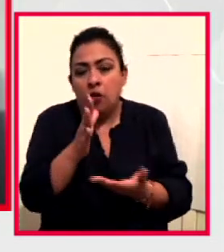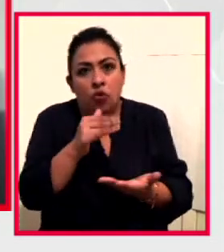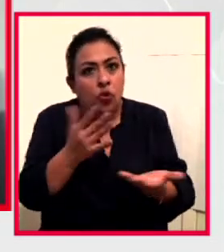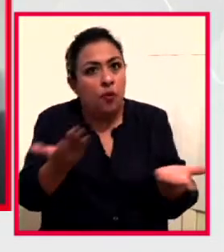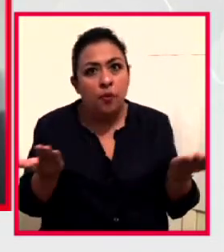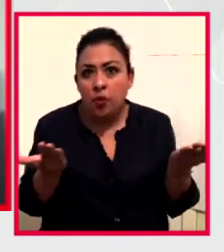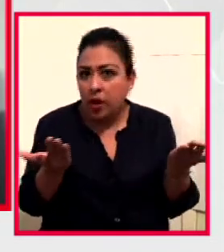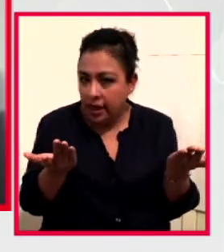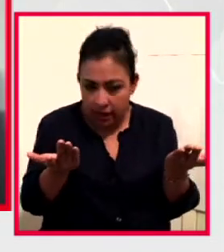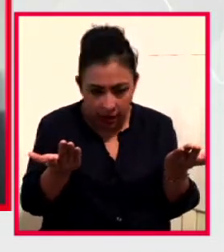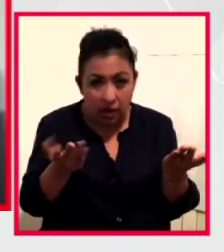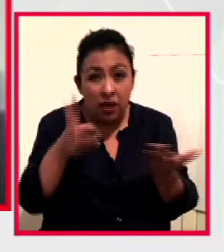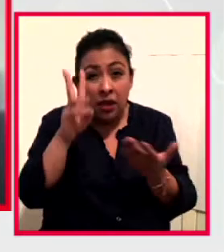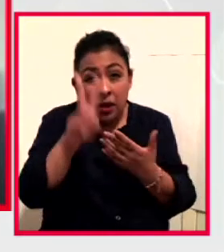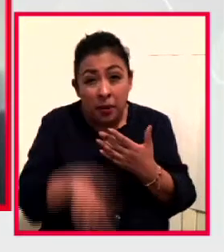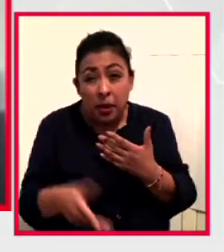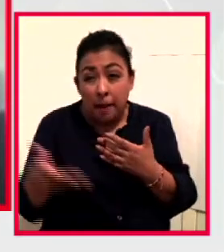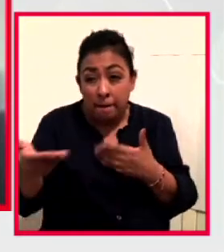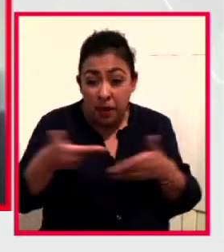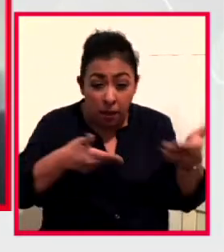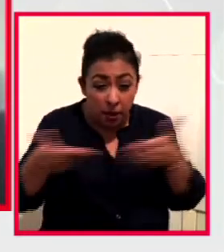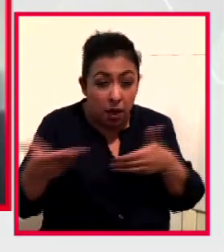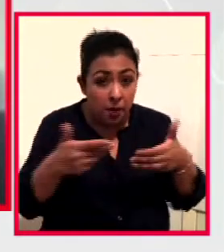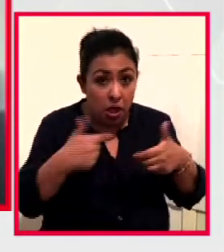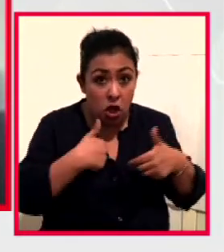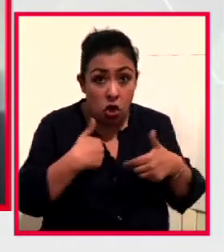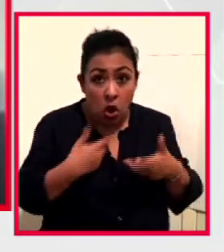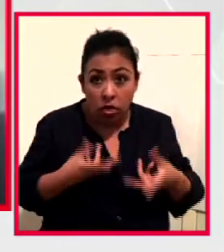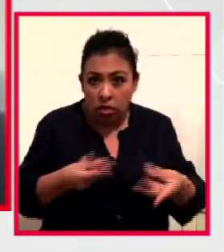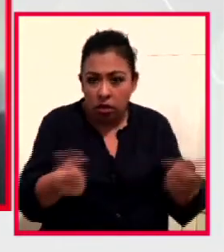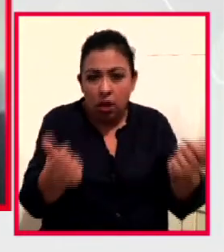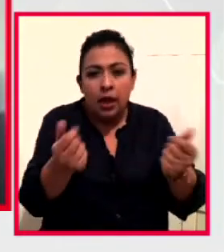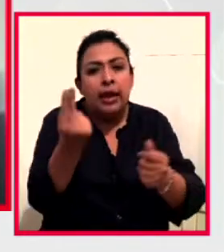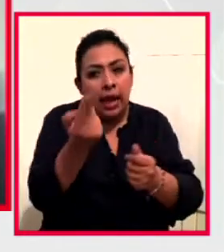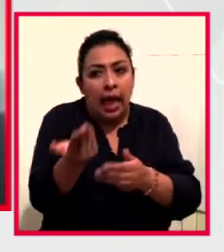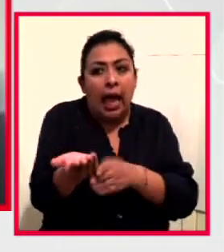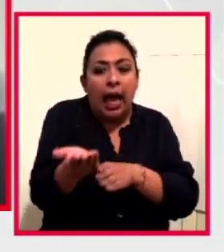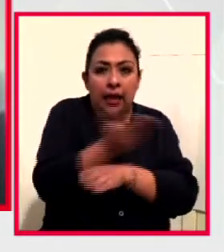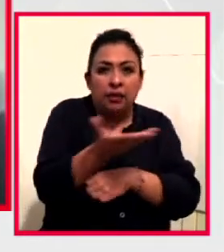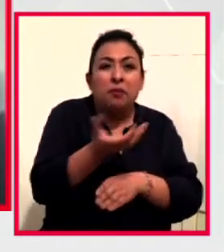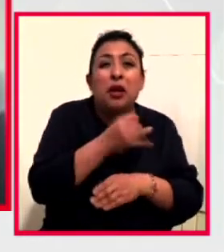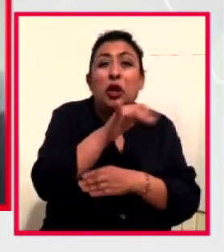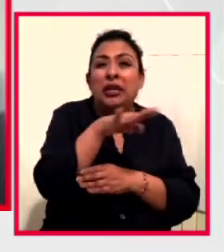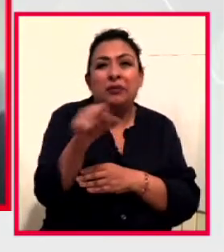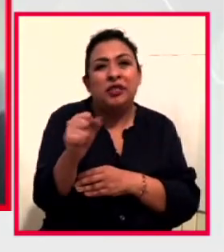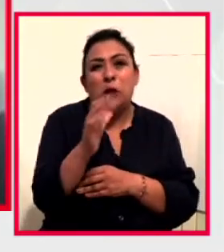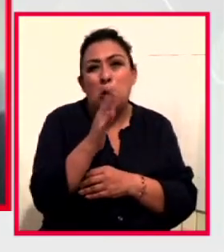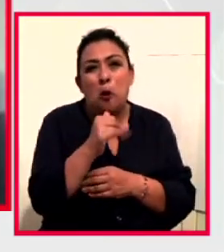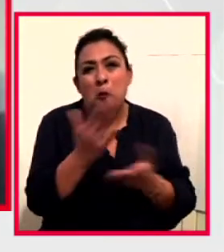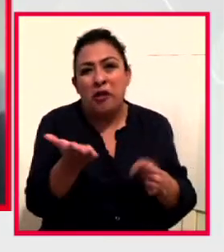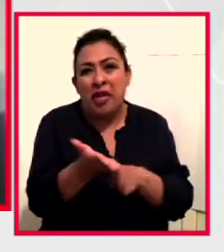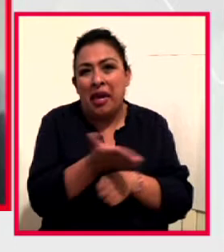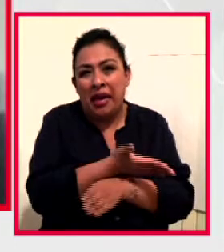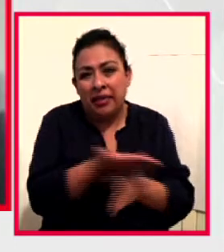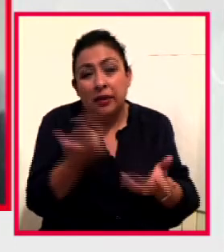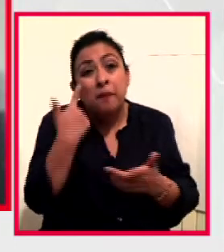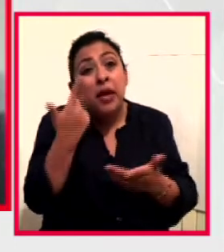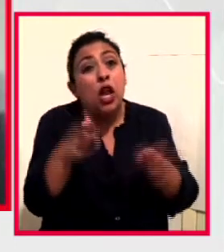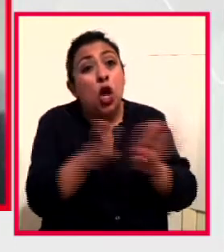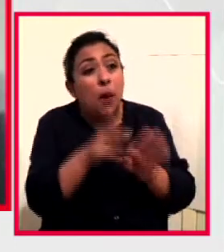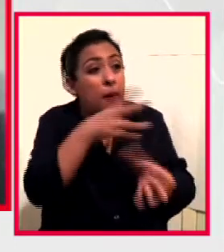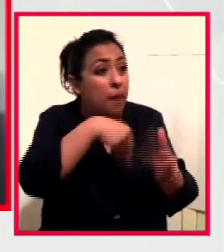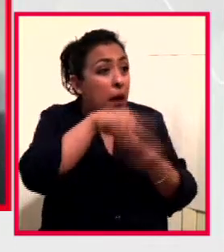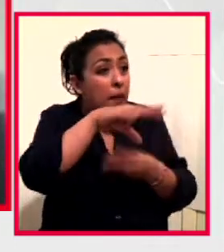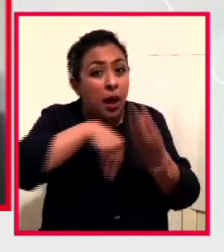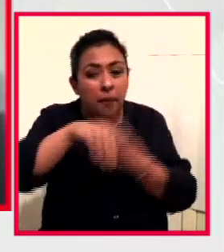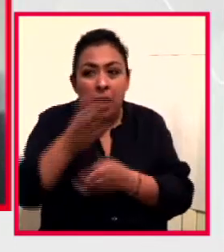grandes pedidos. Entonces necesitan un anticipo, pero el IMSS no da anticipos. Entonces estamos viendo de dónde es fregado sacamos